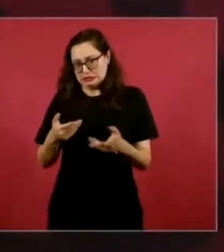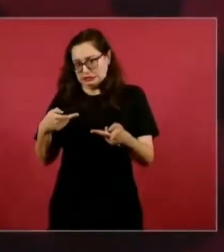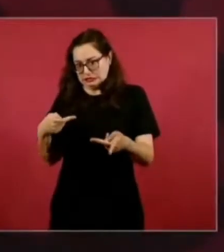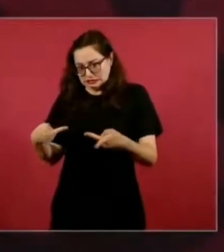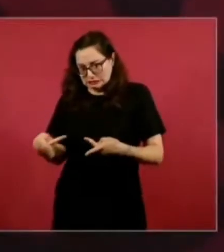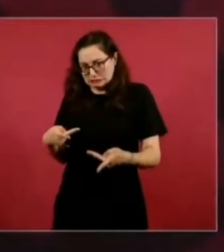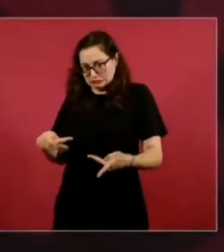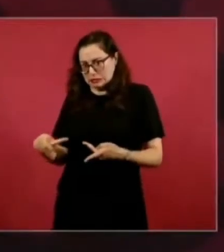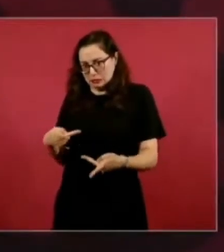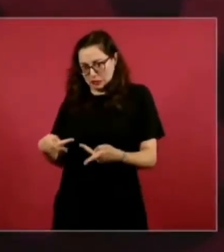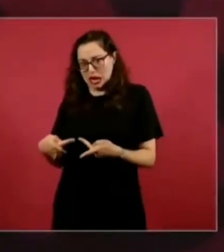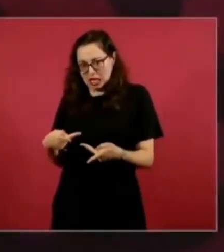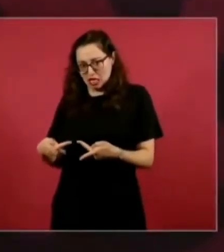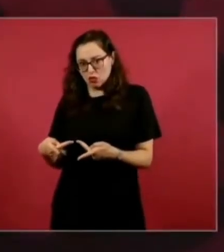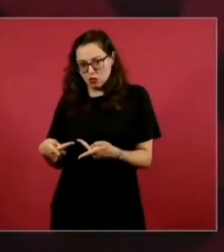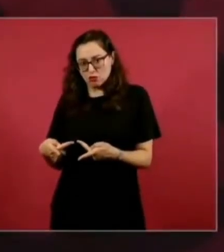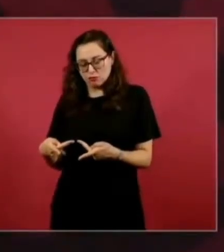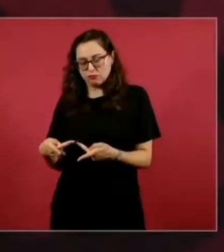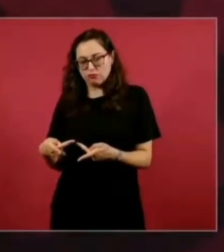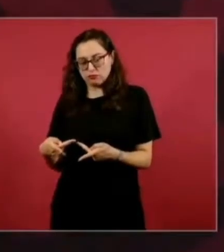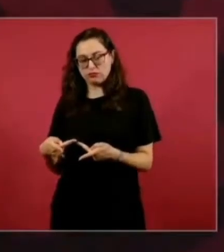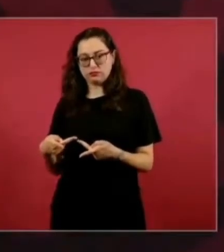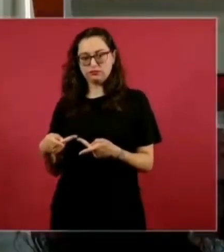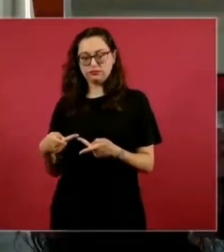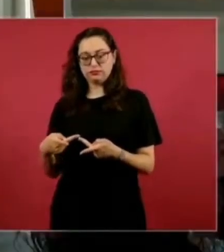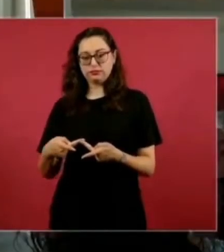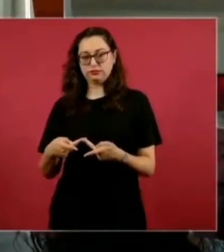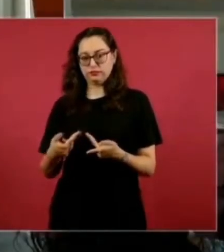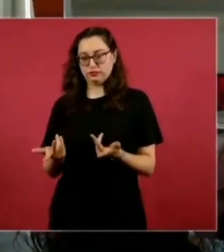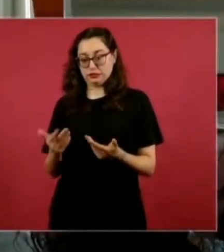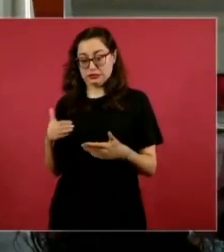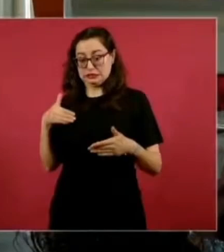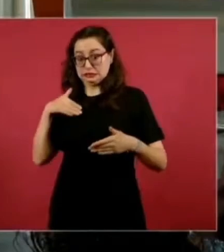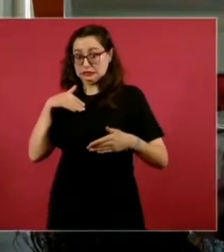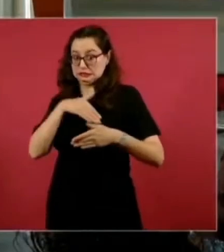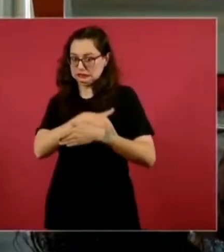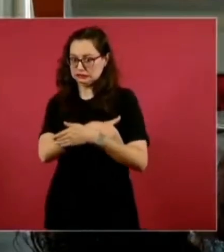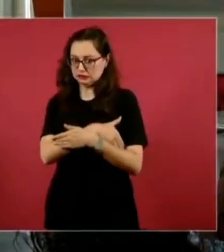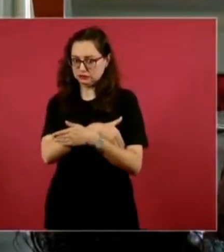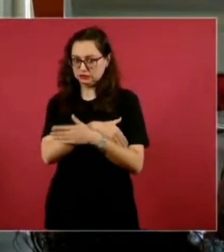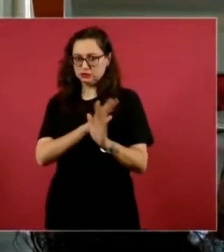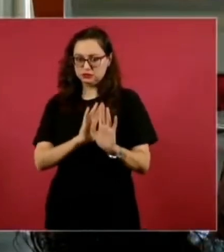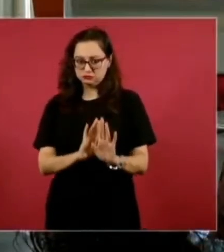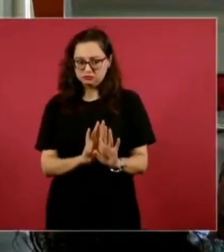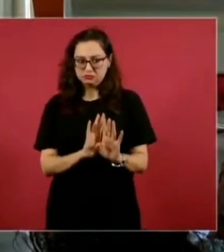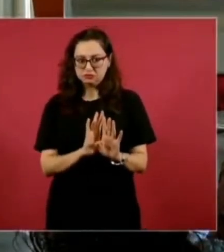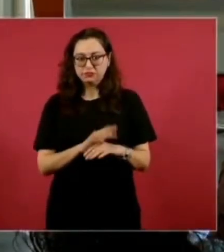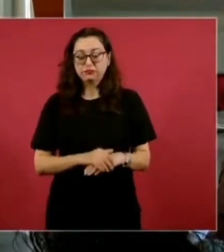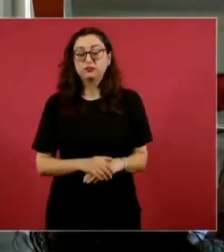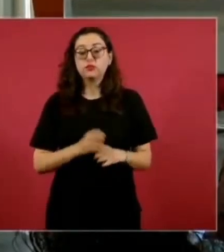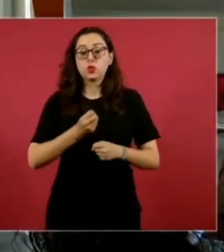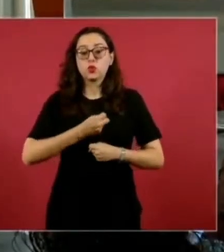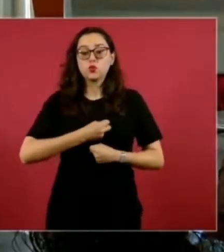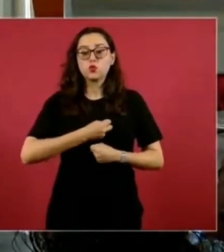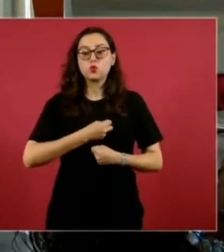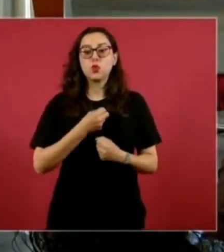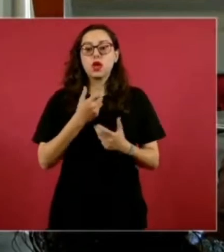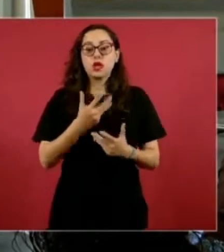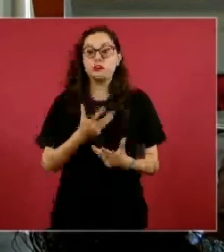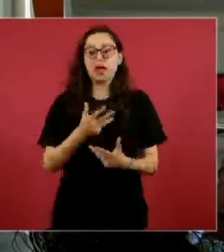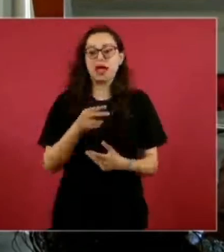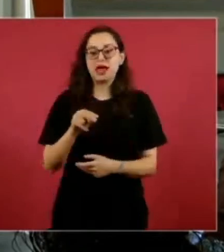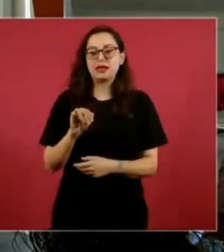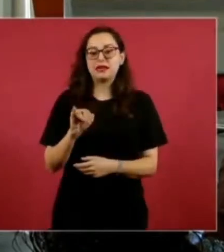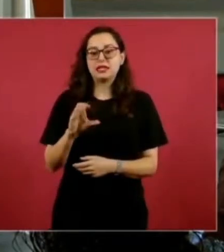en la bolsa el poema de Nicolás Guillén,